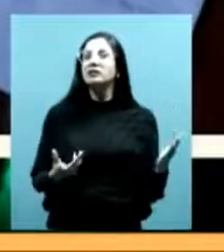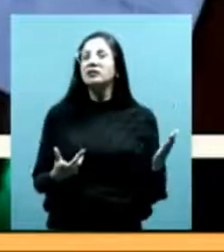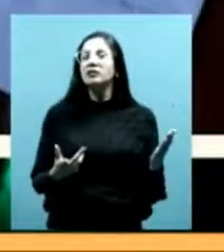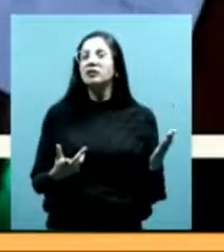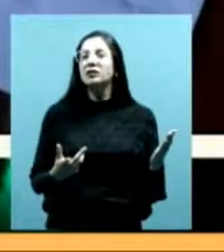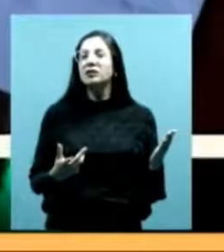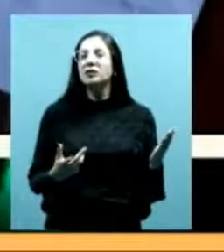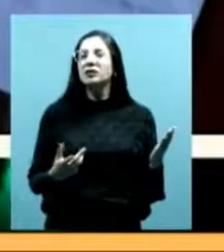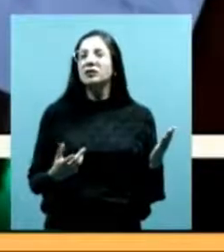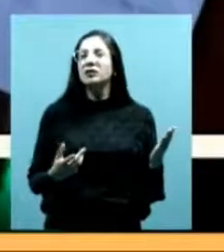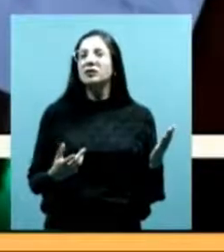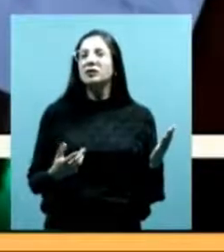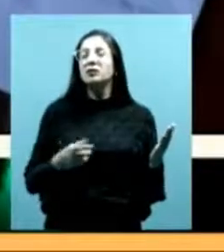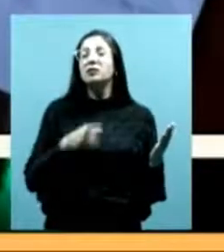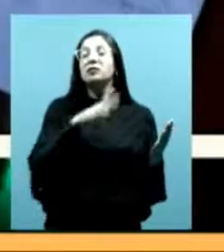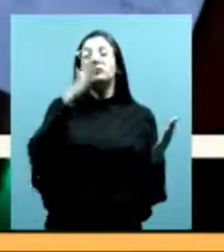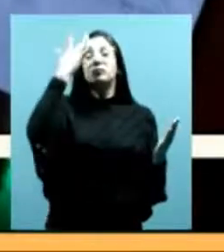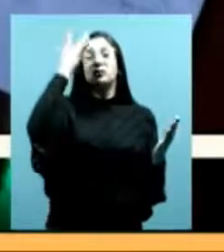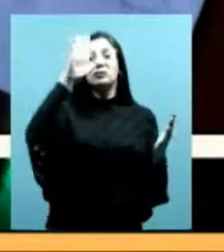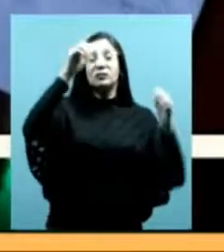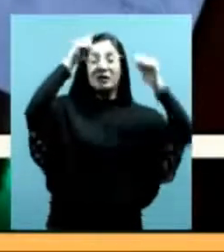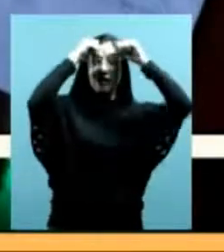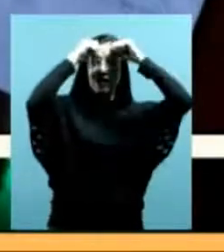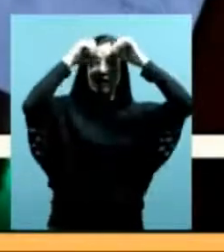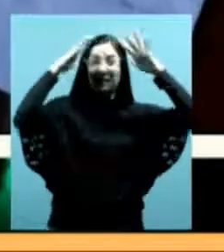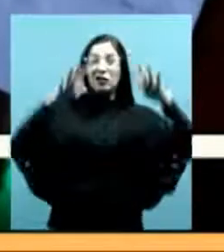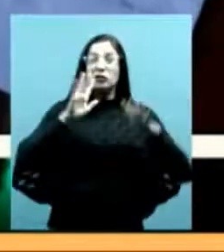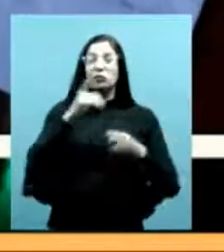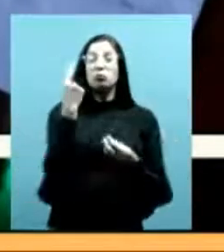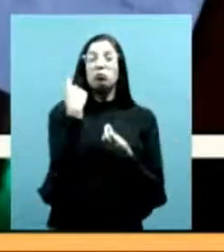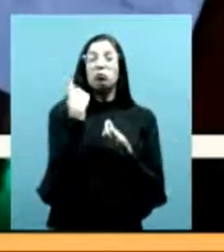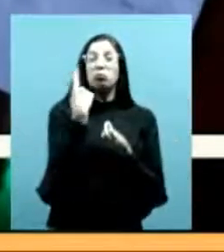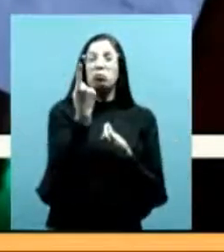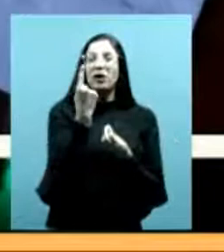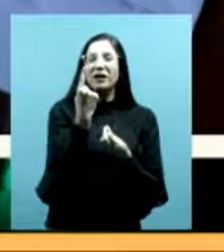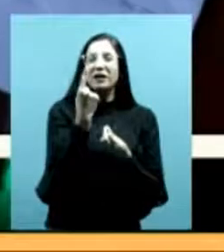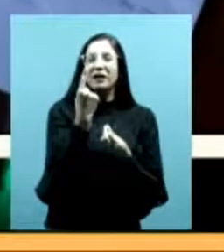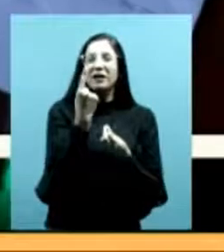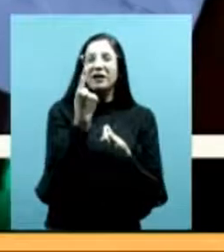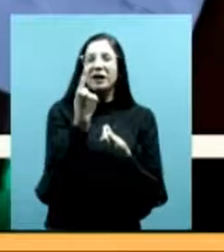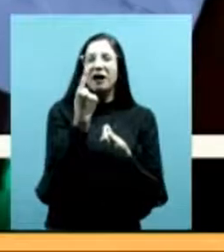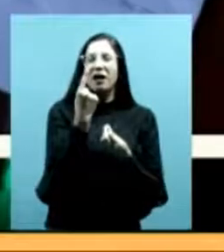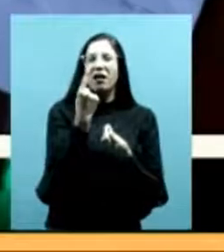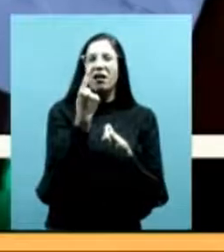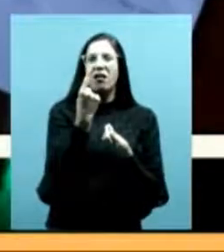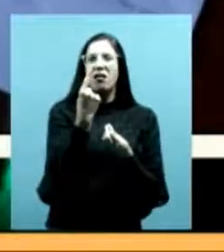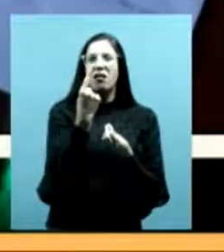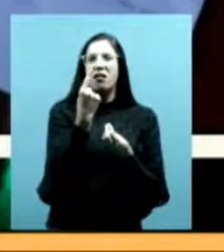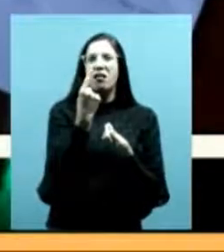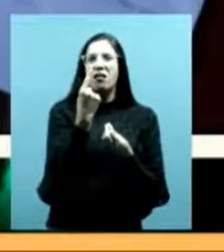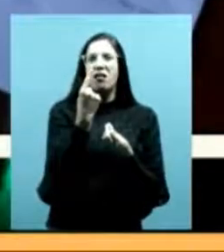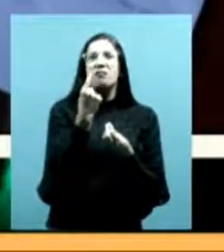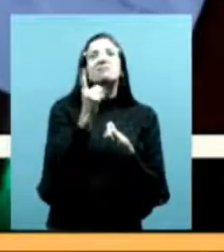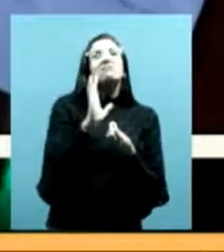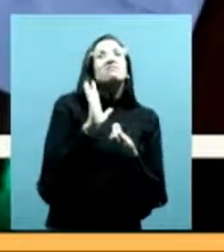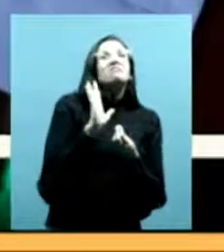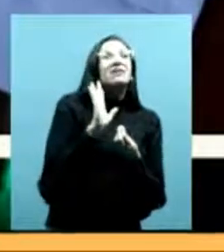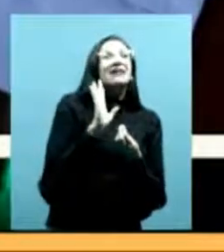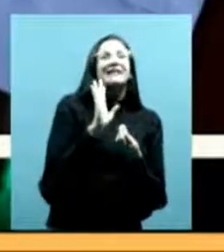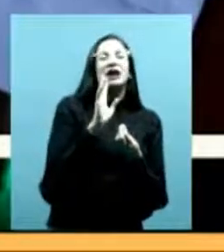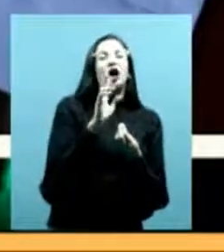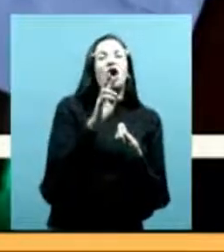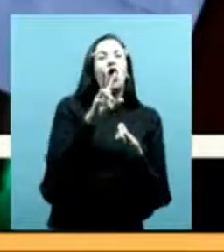de un estado que muchas de sus políticas tuvieron que ver con diseminar desparramar desestructurar invisibilizar